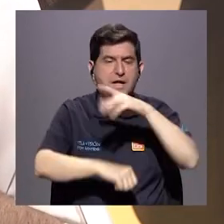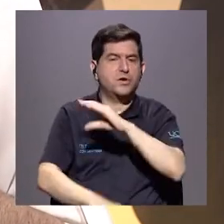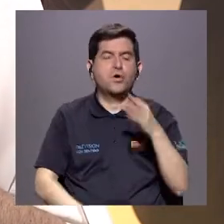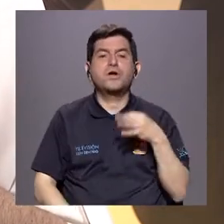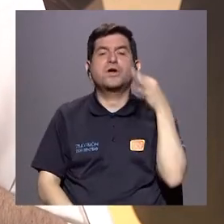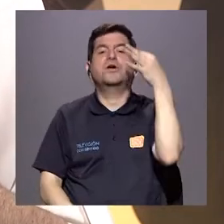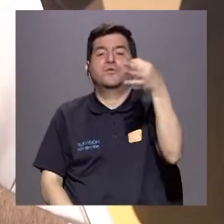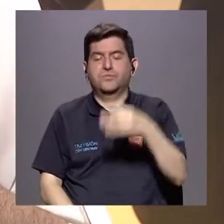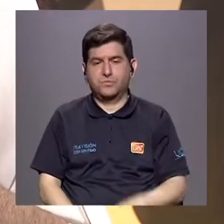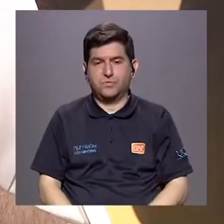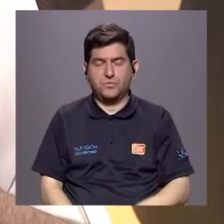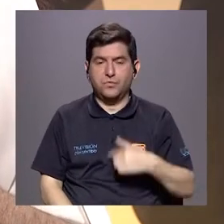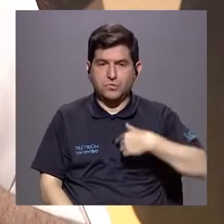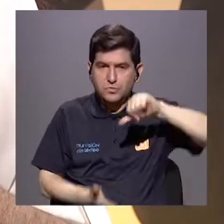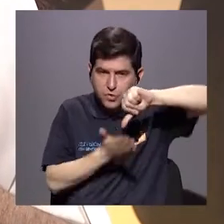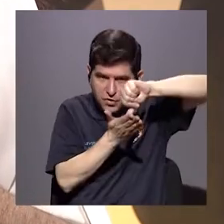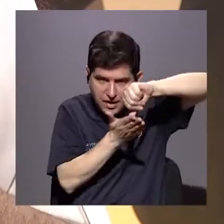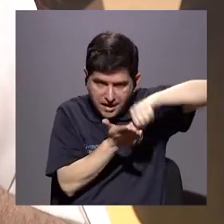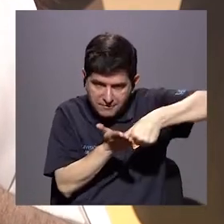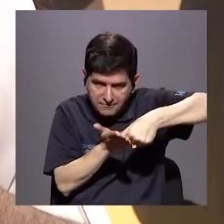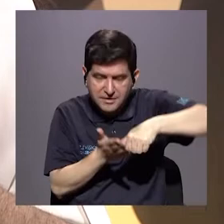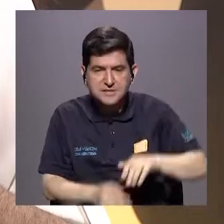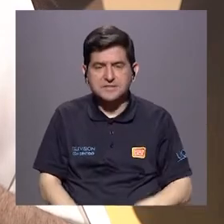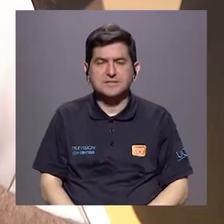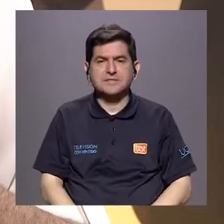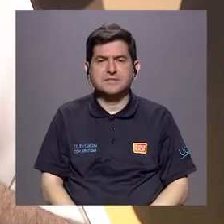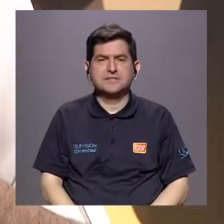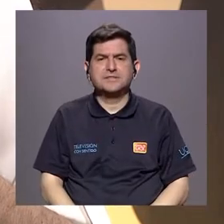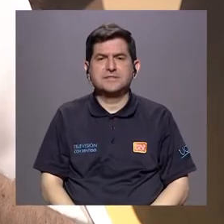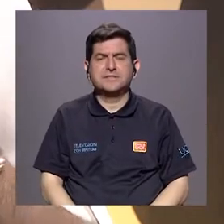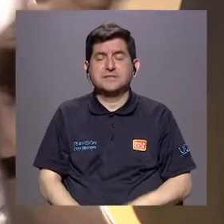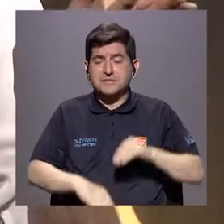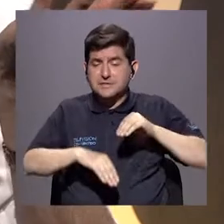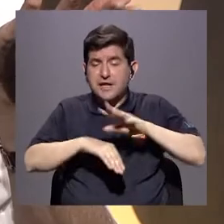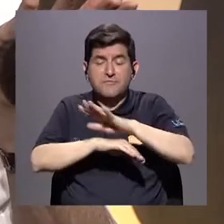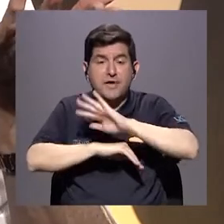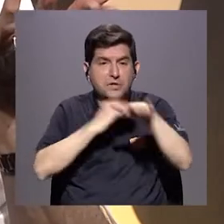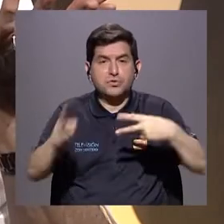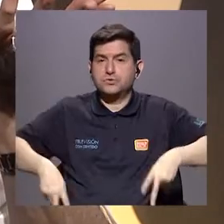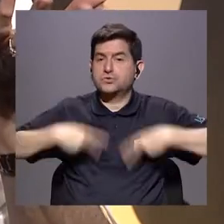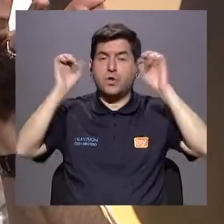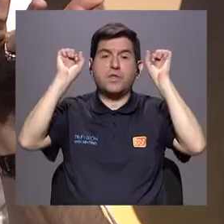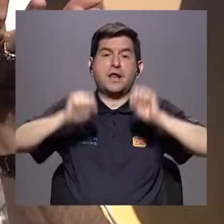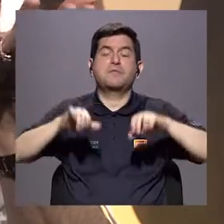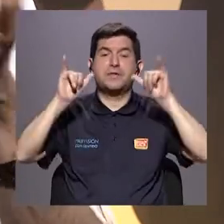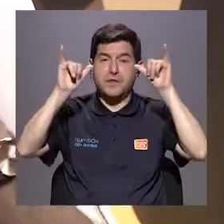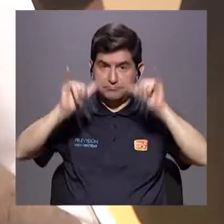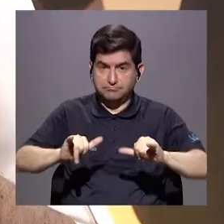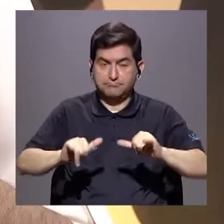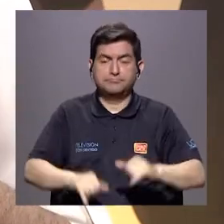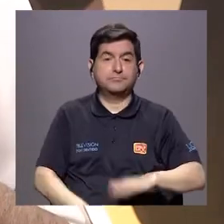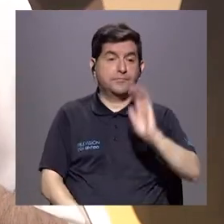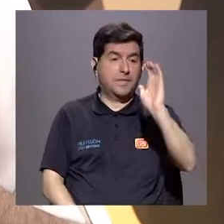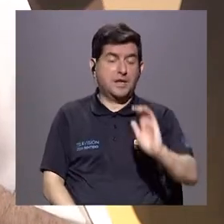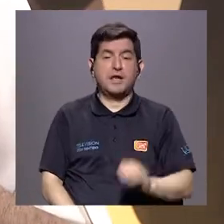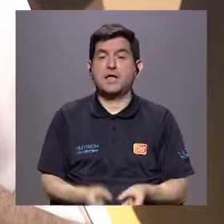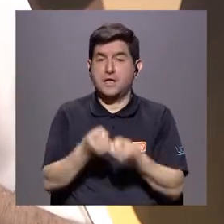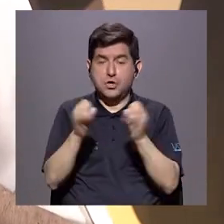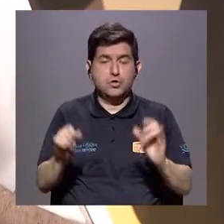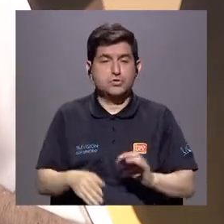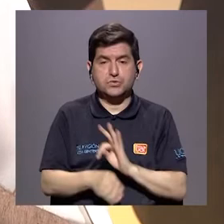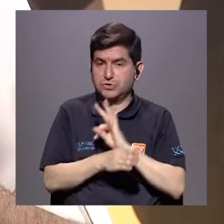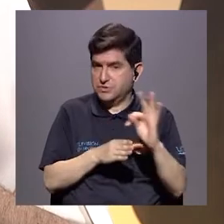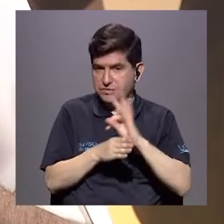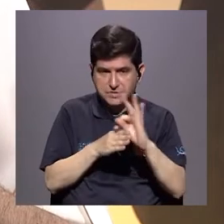y largo plazo, aunque debo recalcar que las secuelas pueden durar toda la vida, ¿verdad? Digamos, un niño sin tratar